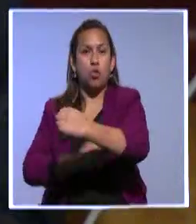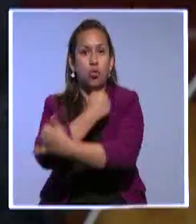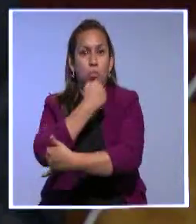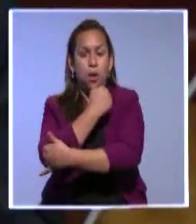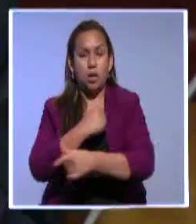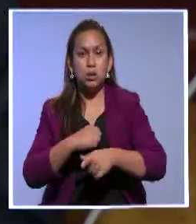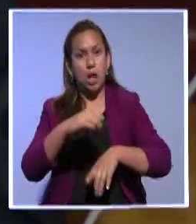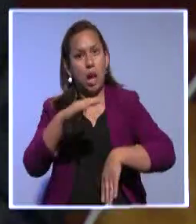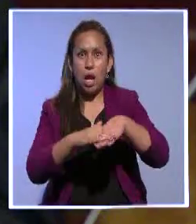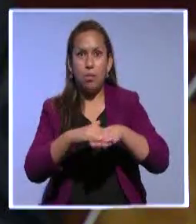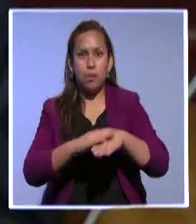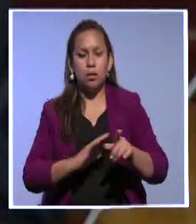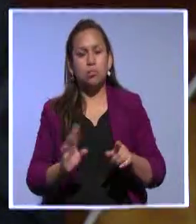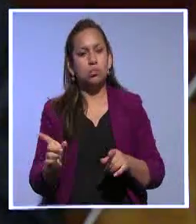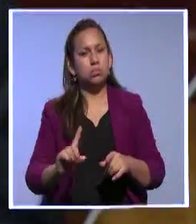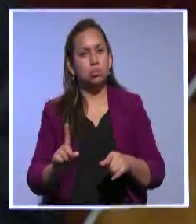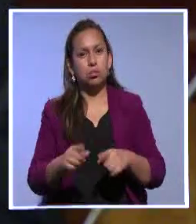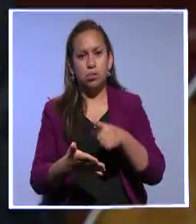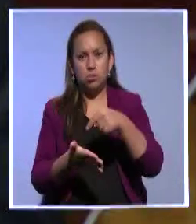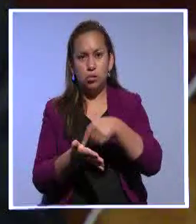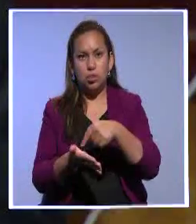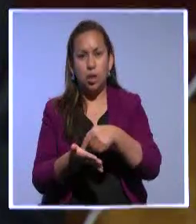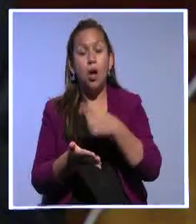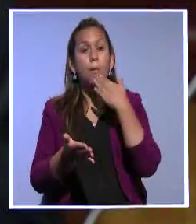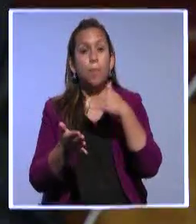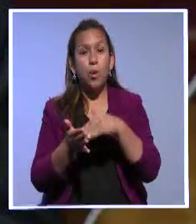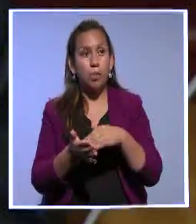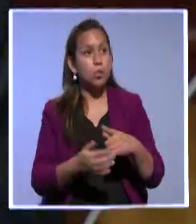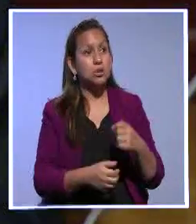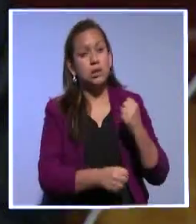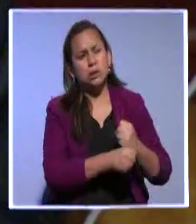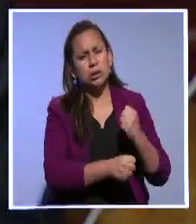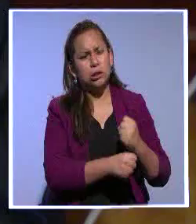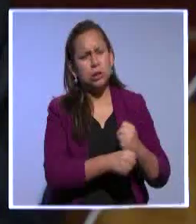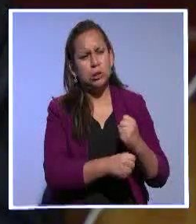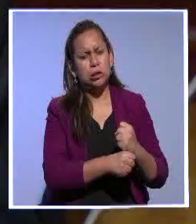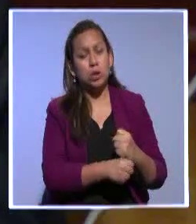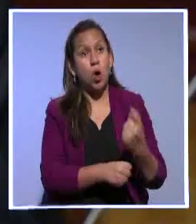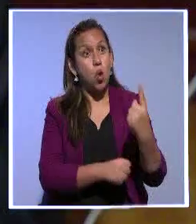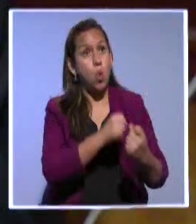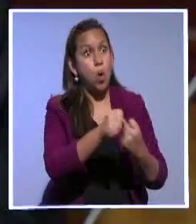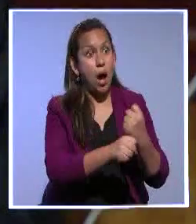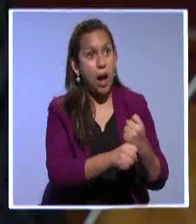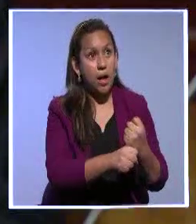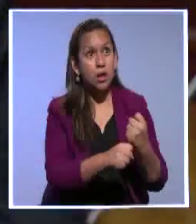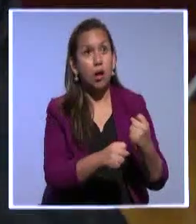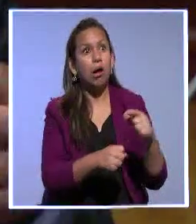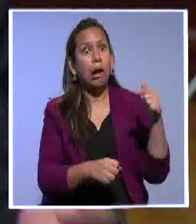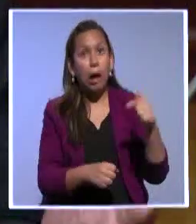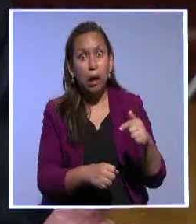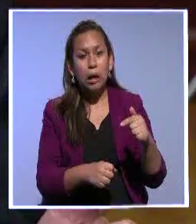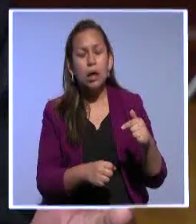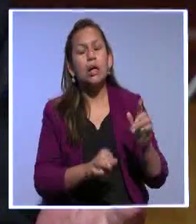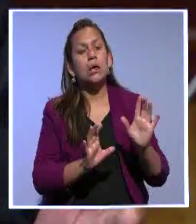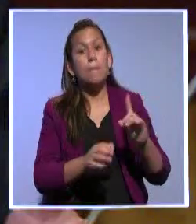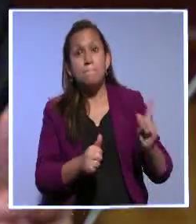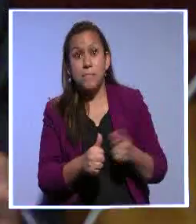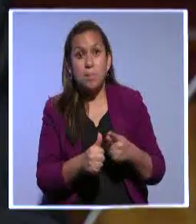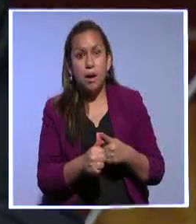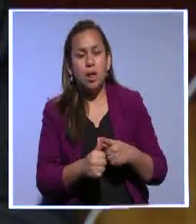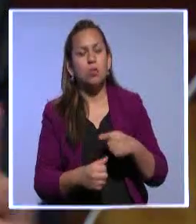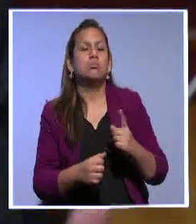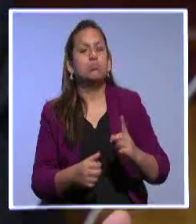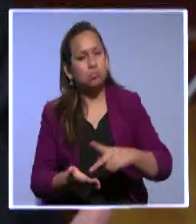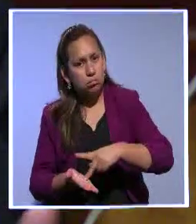puede pagar, no tiene sentido pagar un impuesto anticipado a la renta cuando hay empresas que no generan ninguna utilidad o cuando hay empresas que están